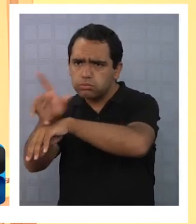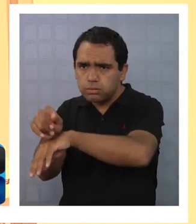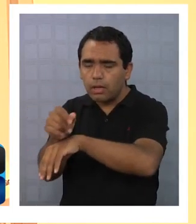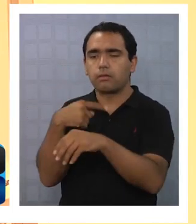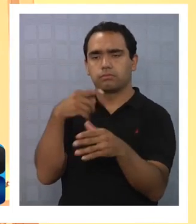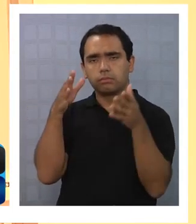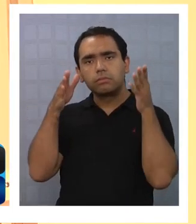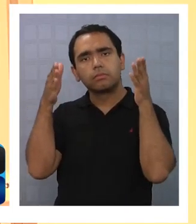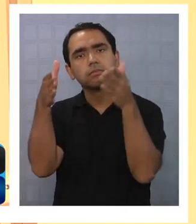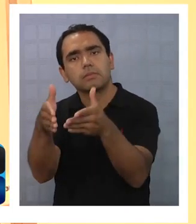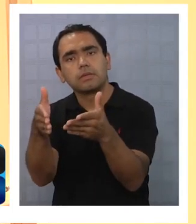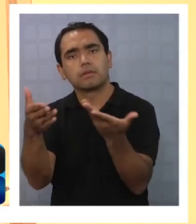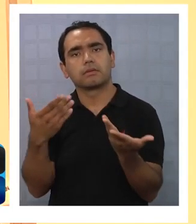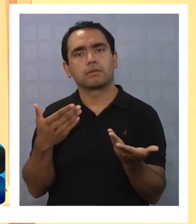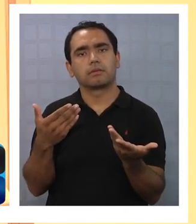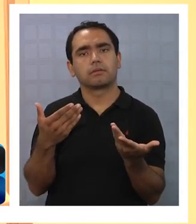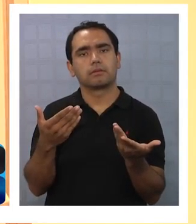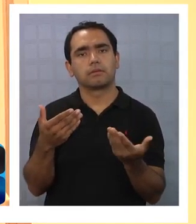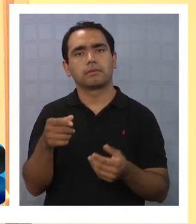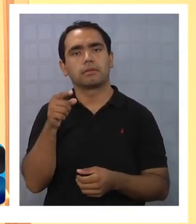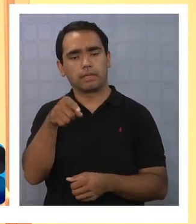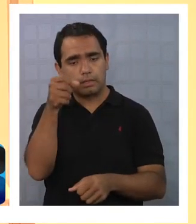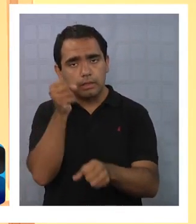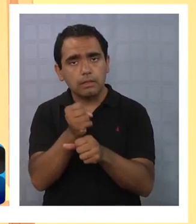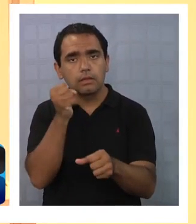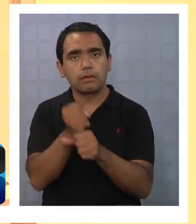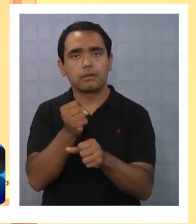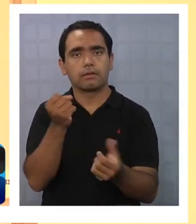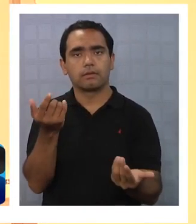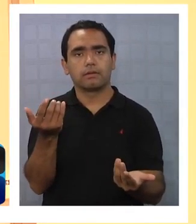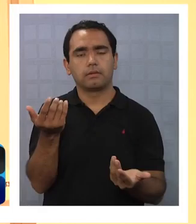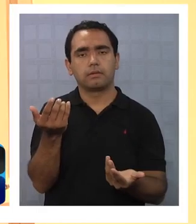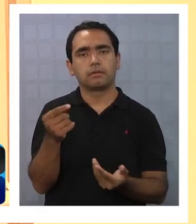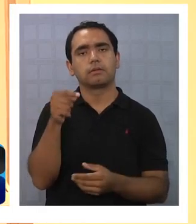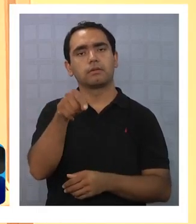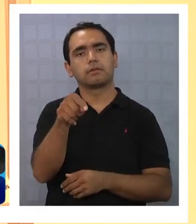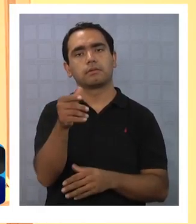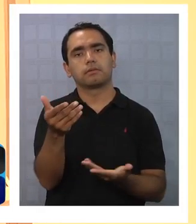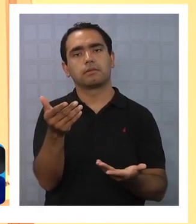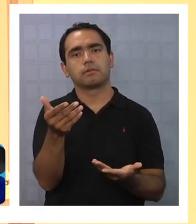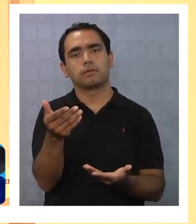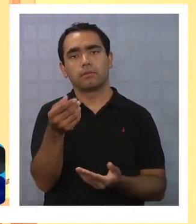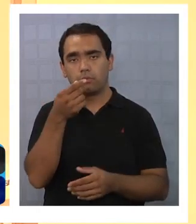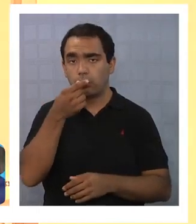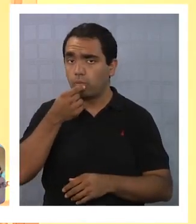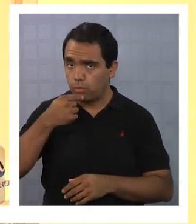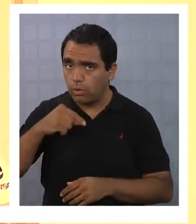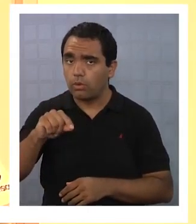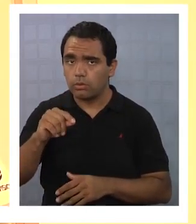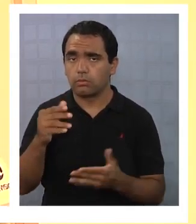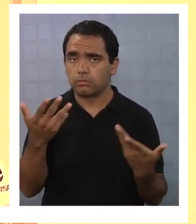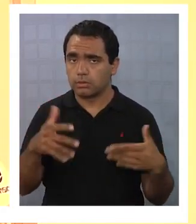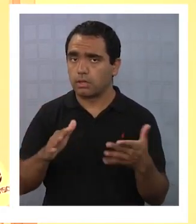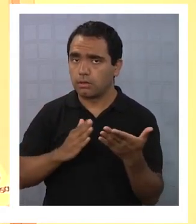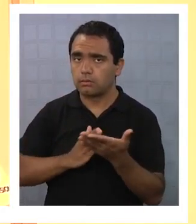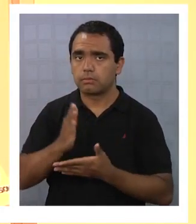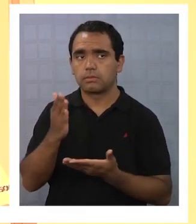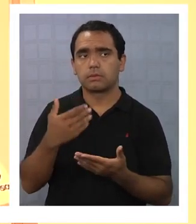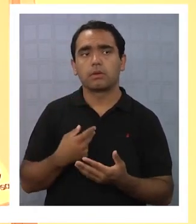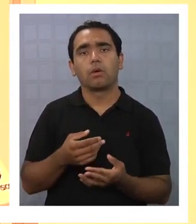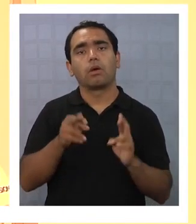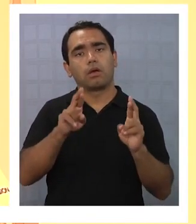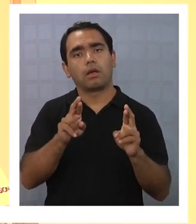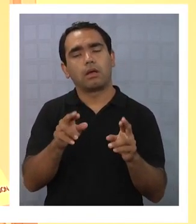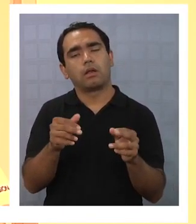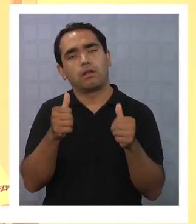gente ha sido afectada por algún tipo de delito. Este trabajo viene pronto, así que esperamos tener